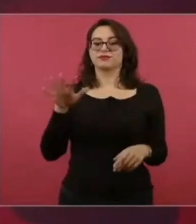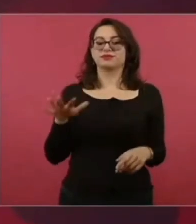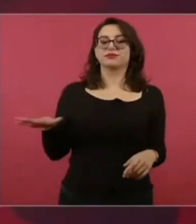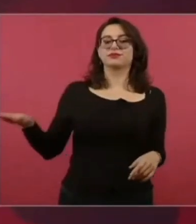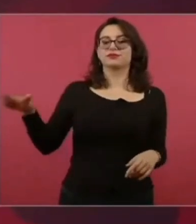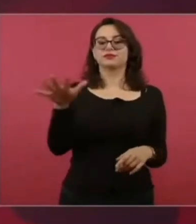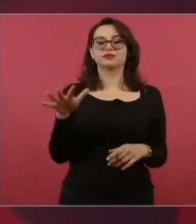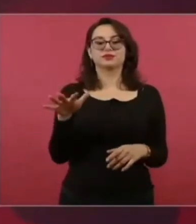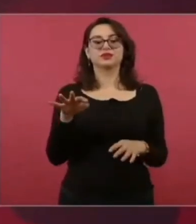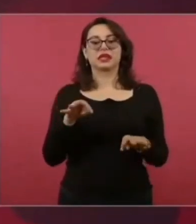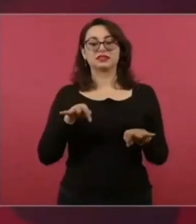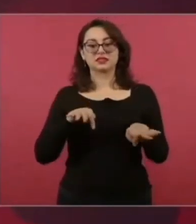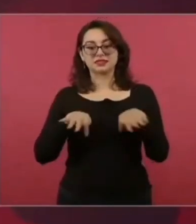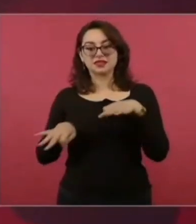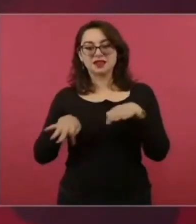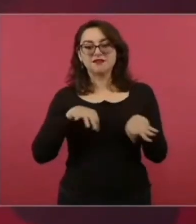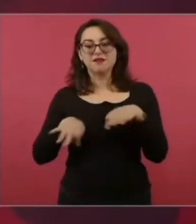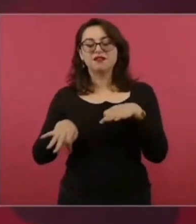por